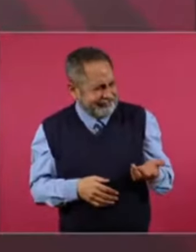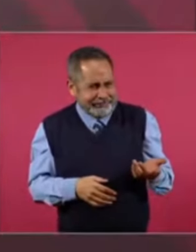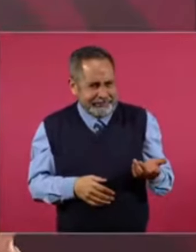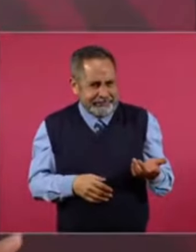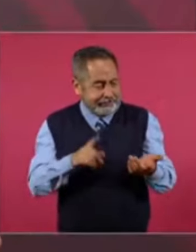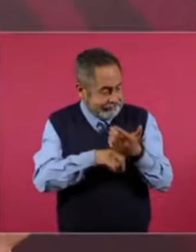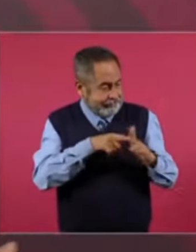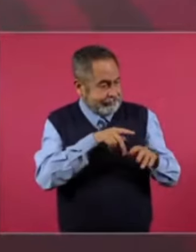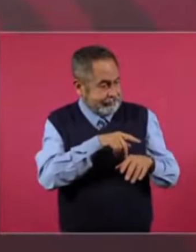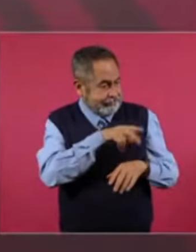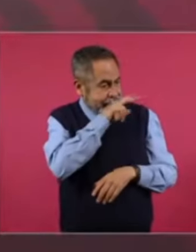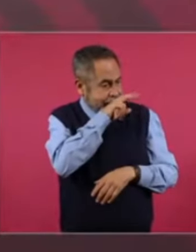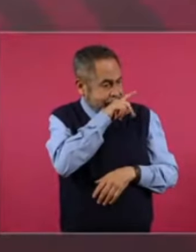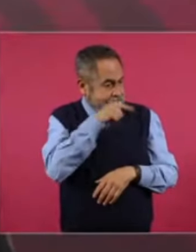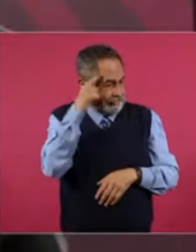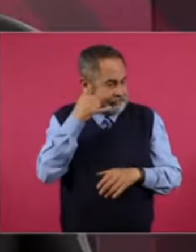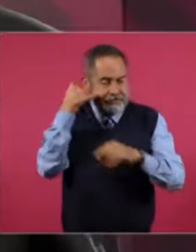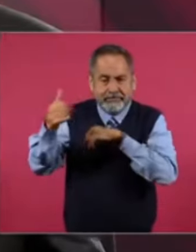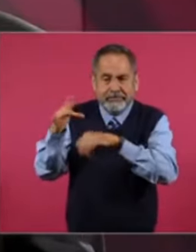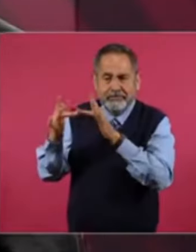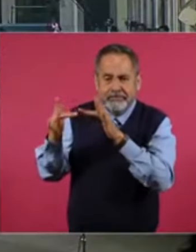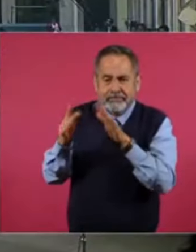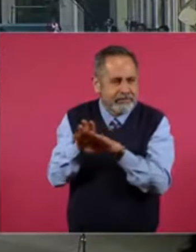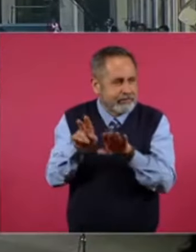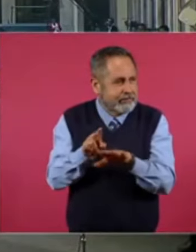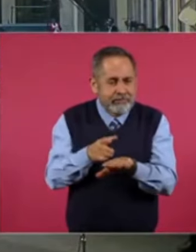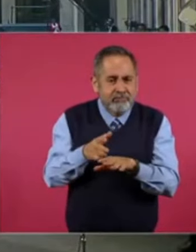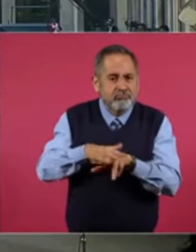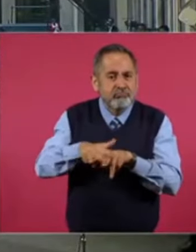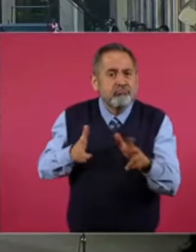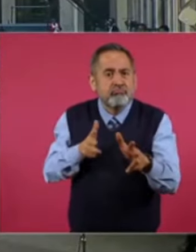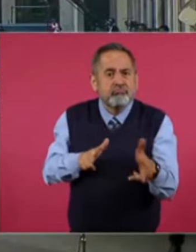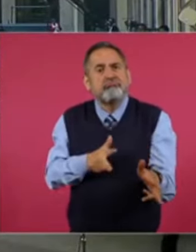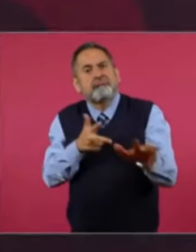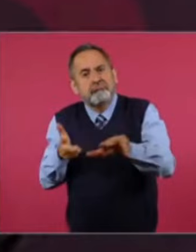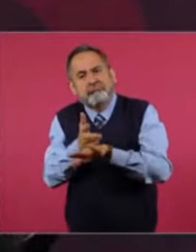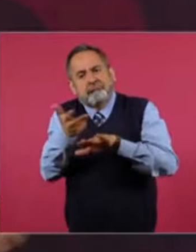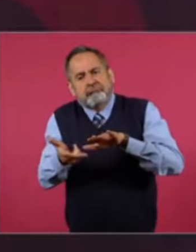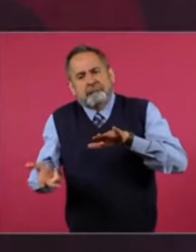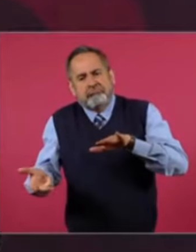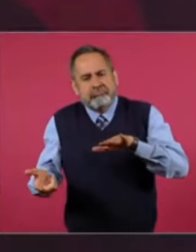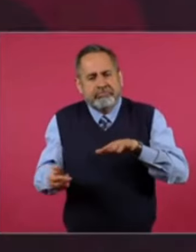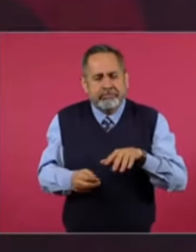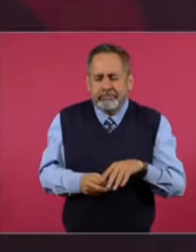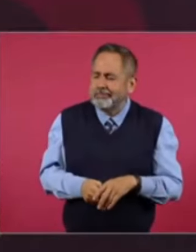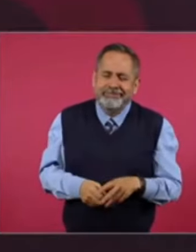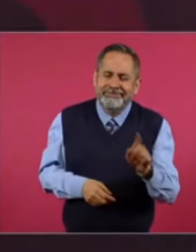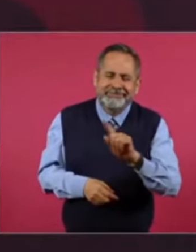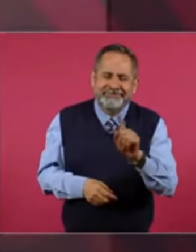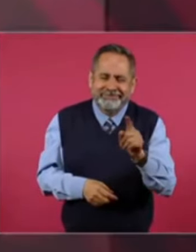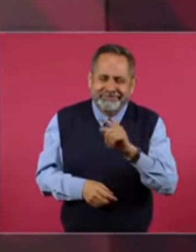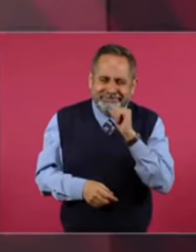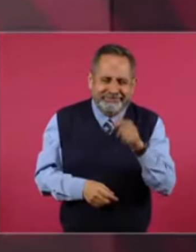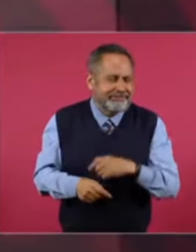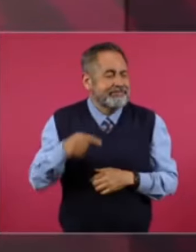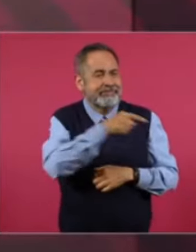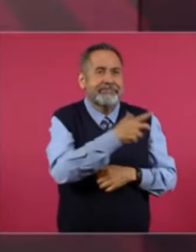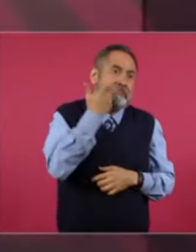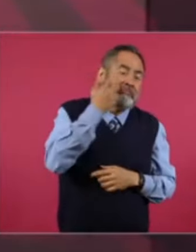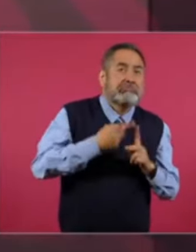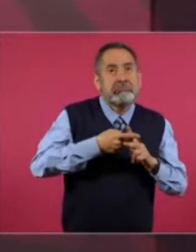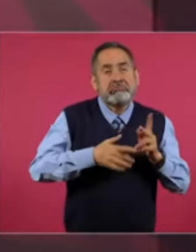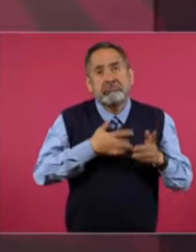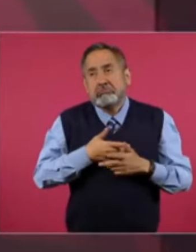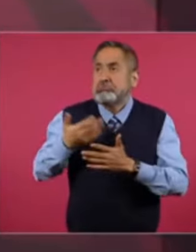eso. Me preocupó. Me preocupó. Porque. ¿Cómo que se descarriló el tren maya? Y no. Era que ellos hacen sus cuentas. ¿No? Y este.